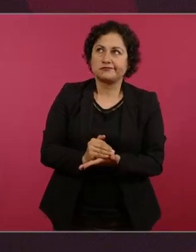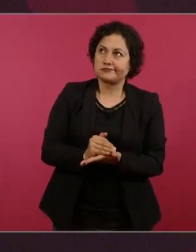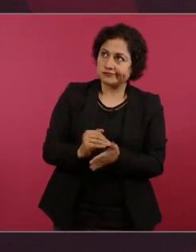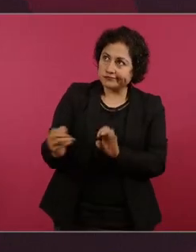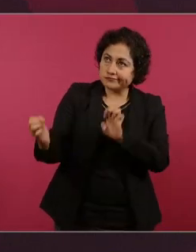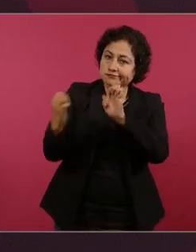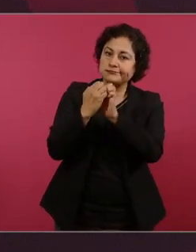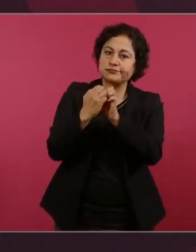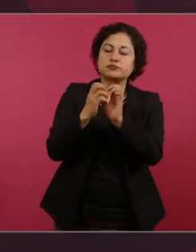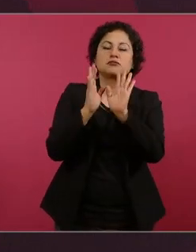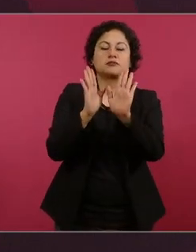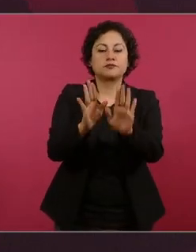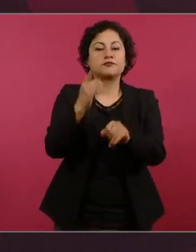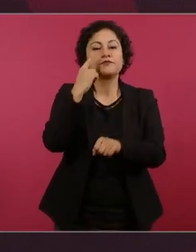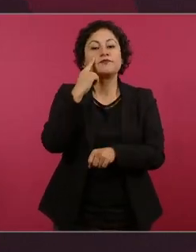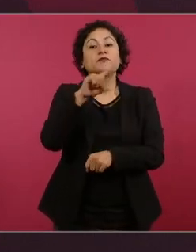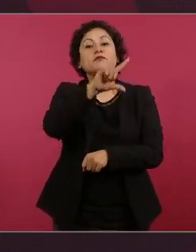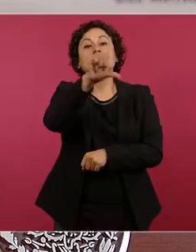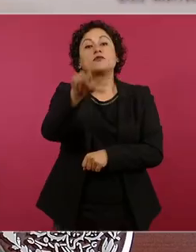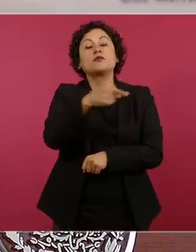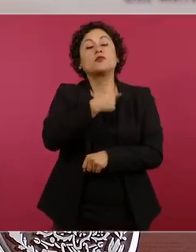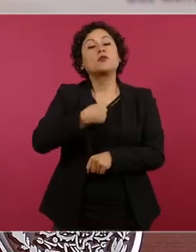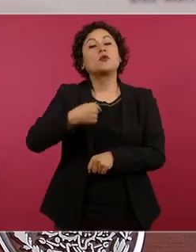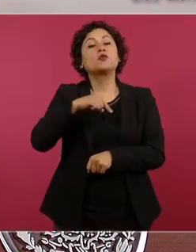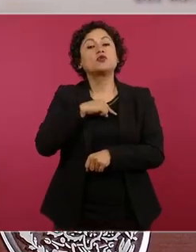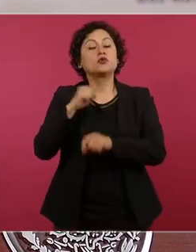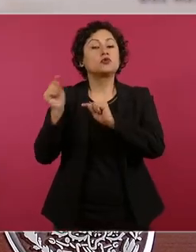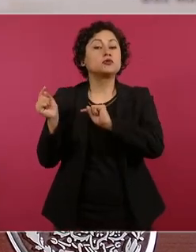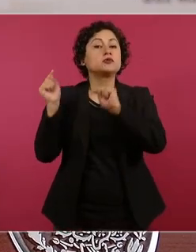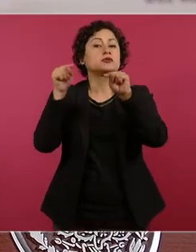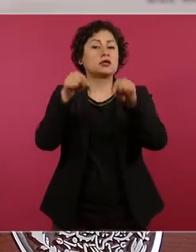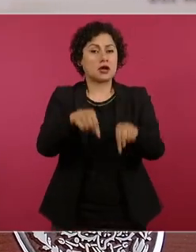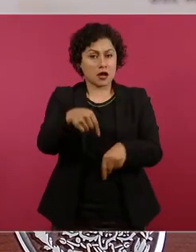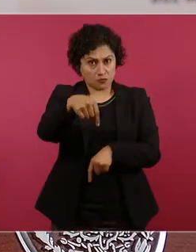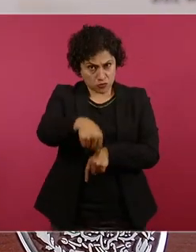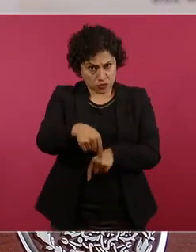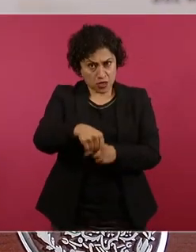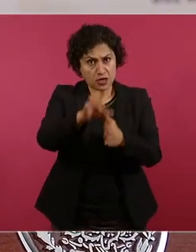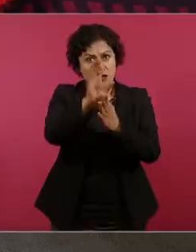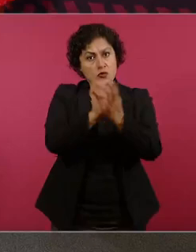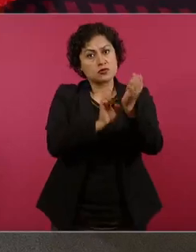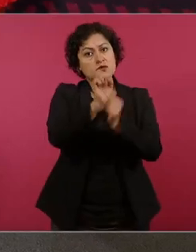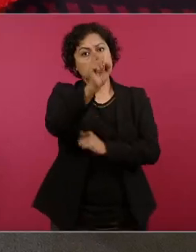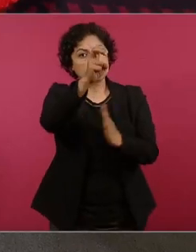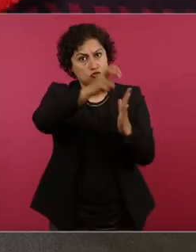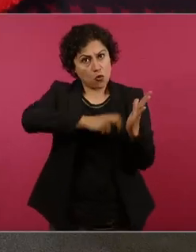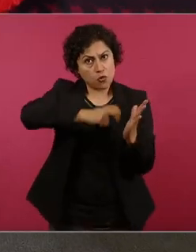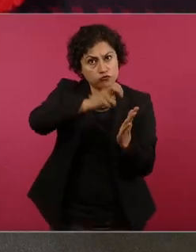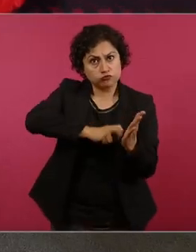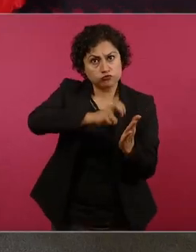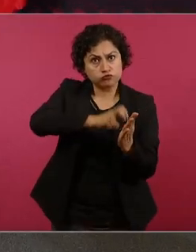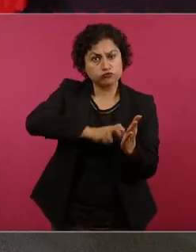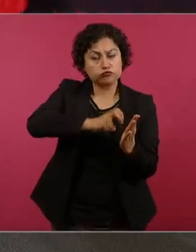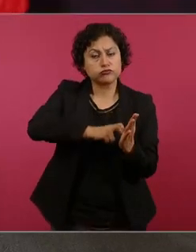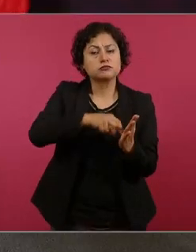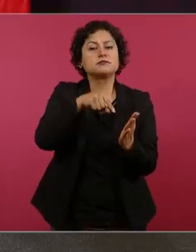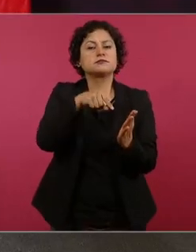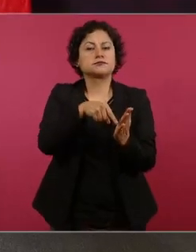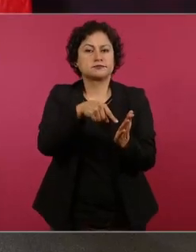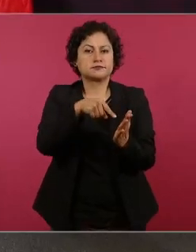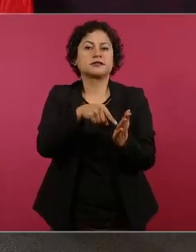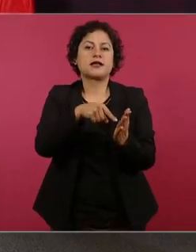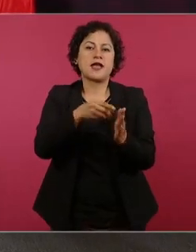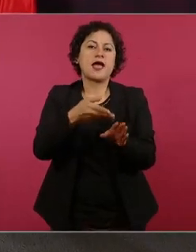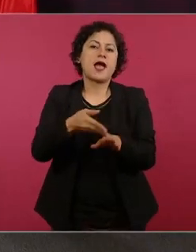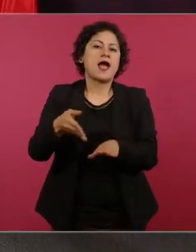constitución en los momentos en que todavía no tenía el bloque